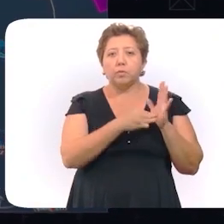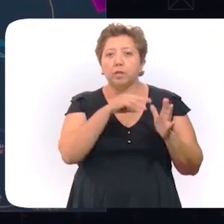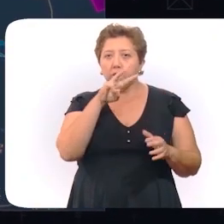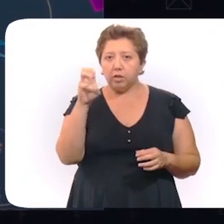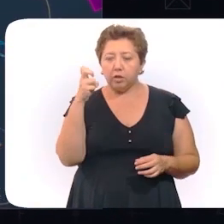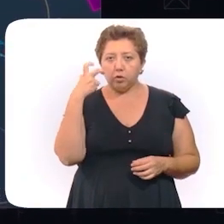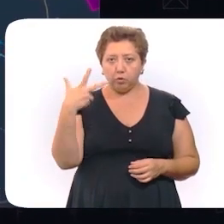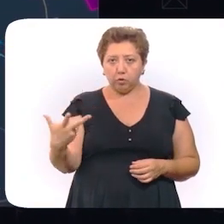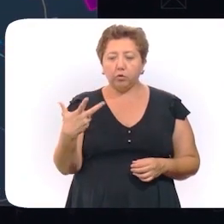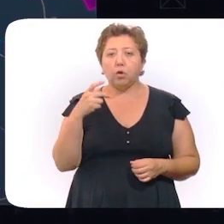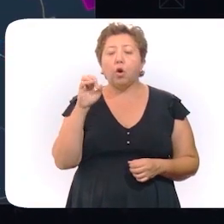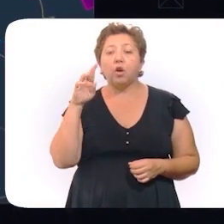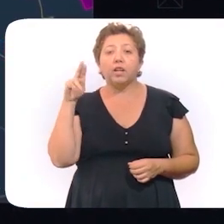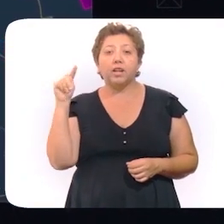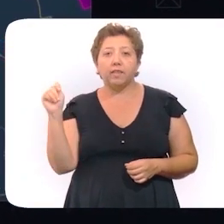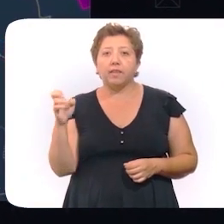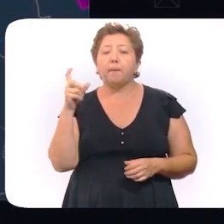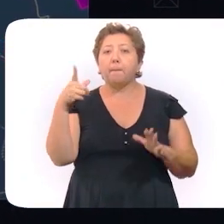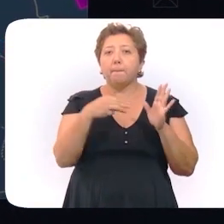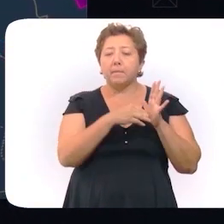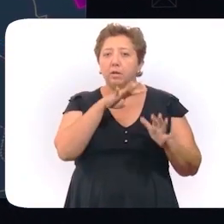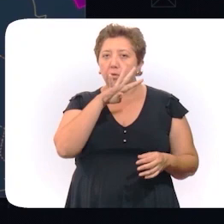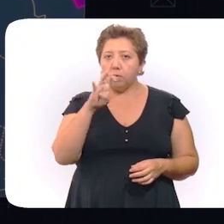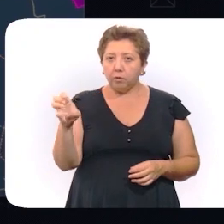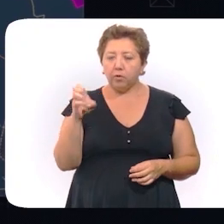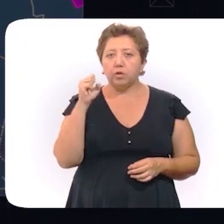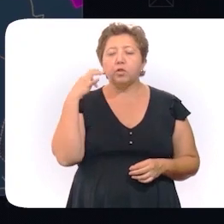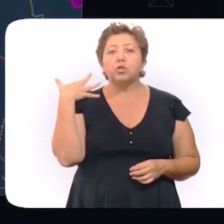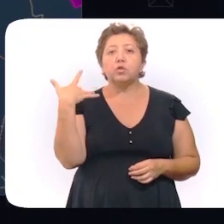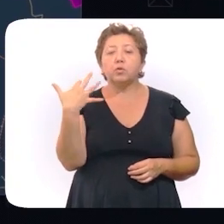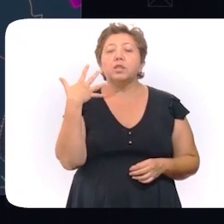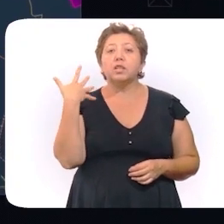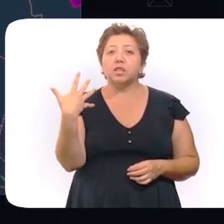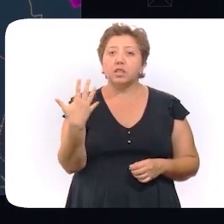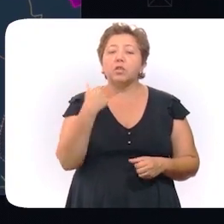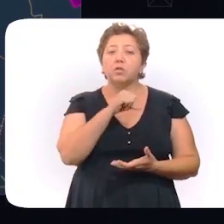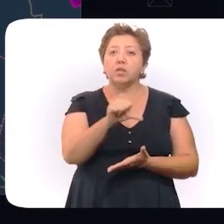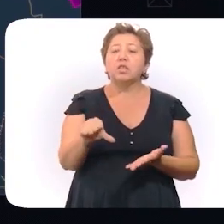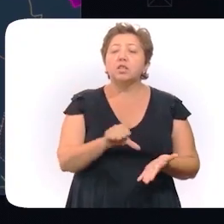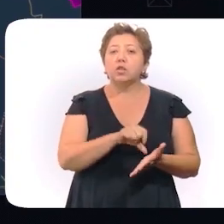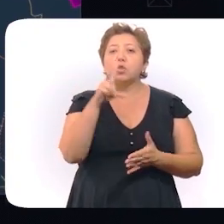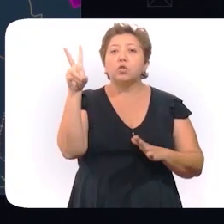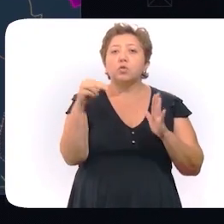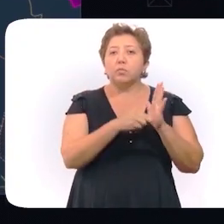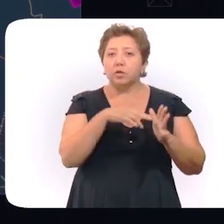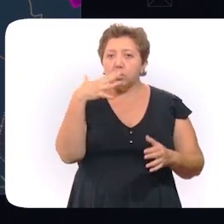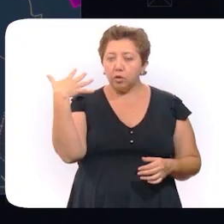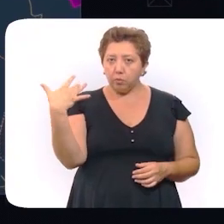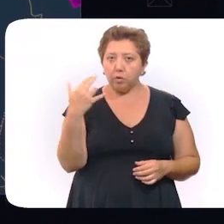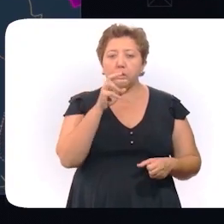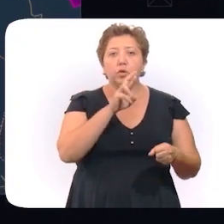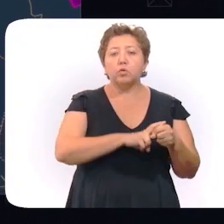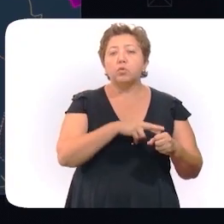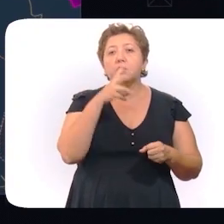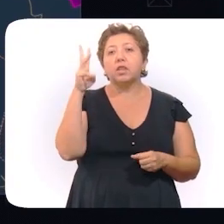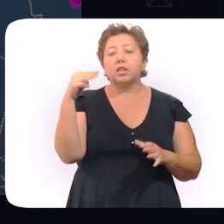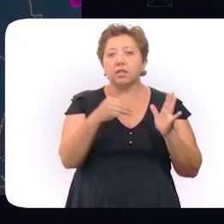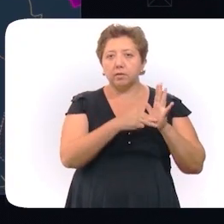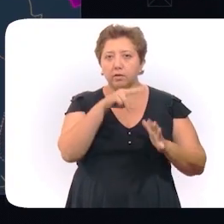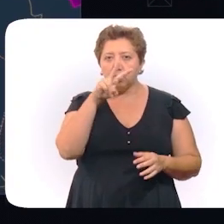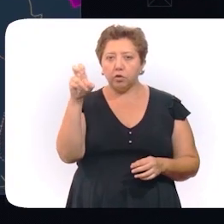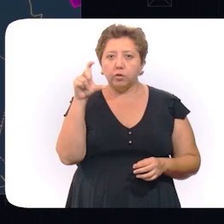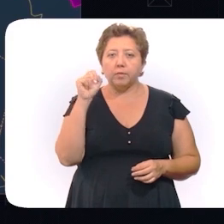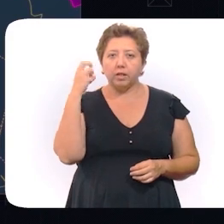,308 en la zona oriente, 1,455 en la zona centro, 2,050 en la zona sur y 3